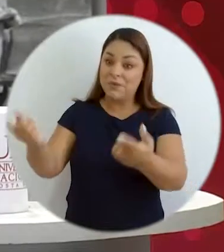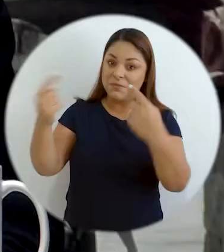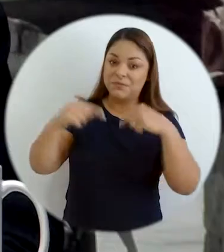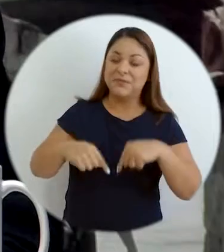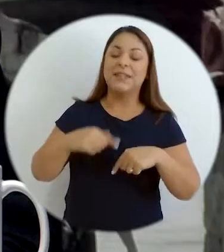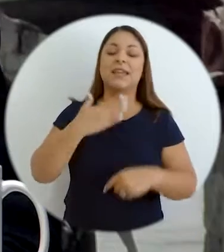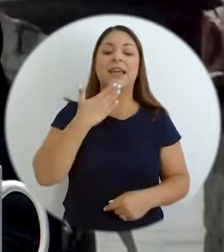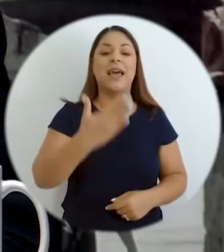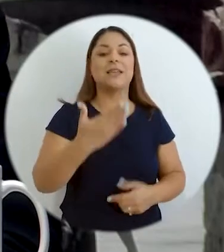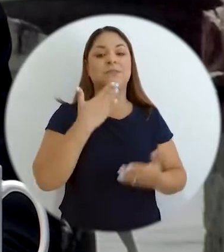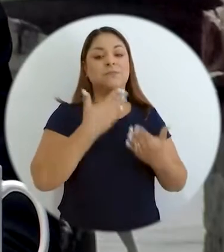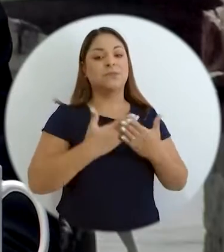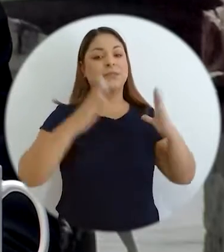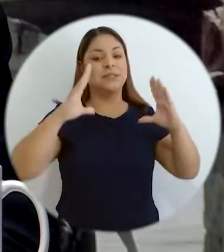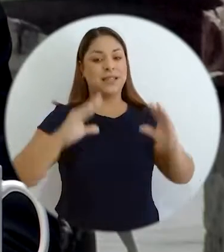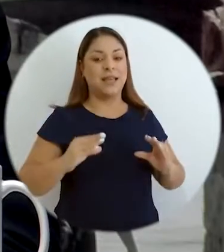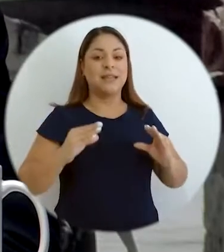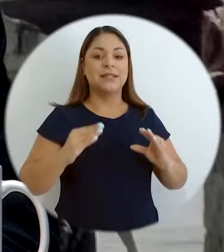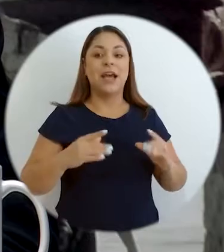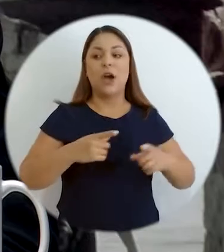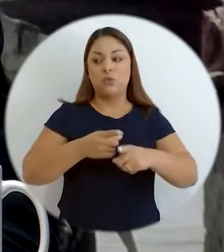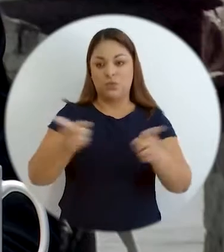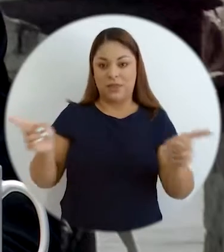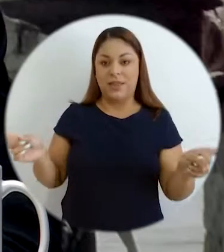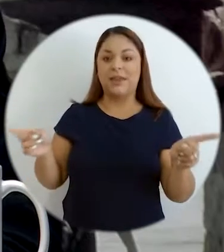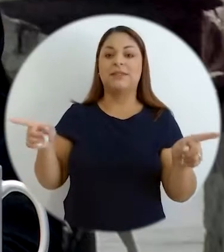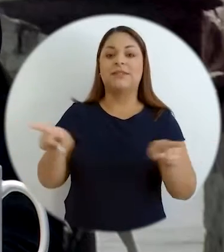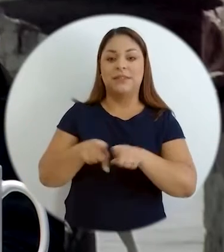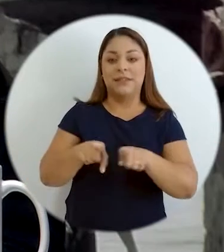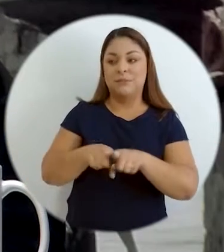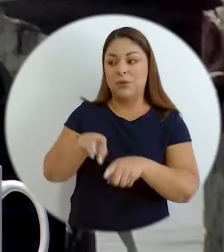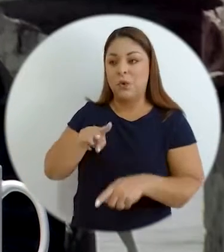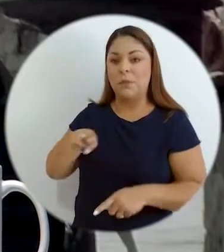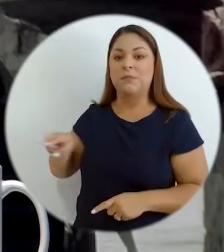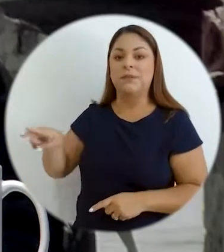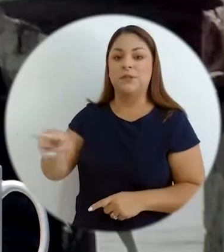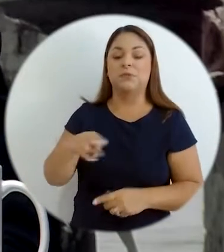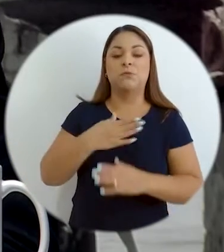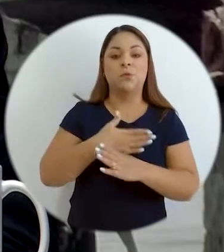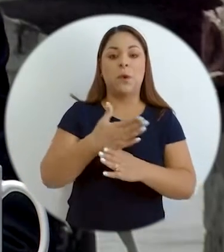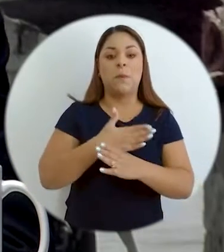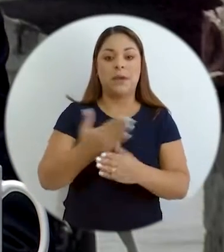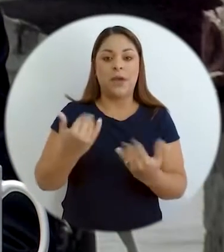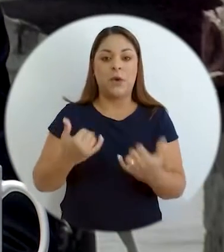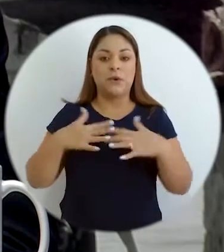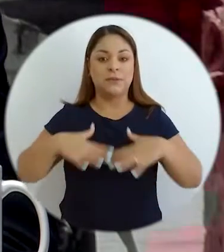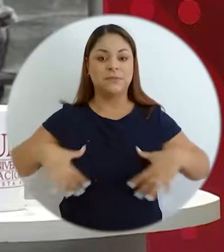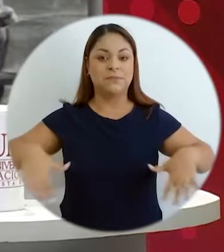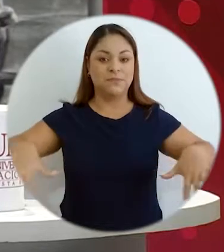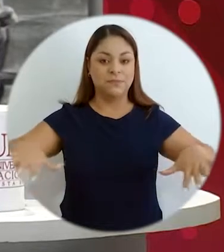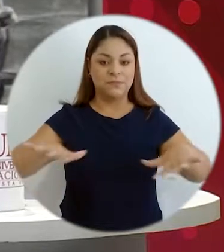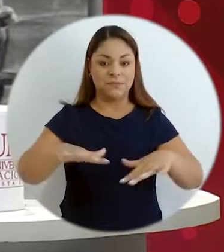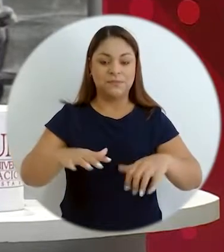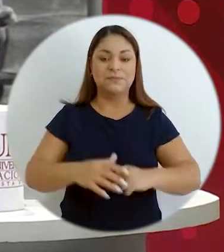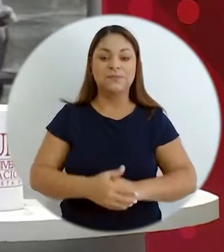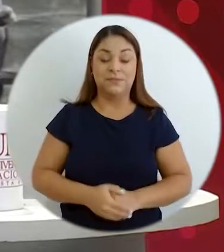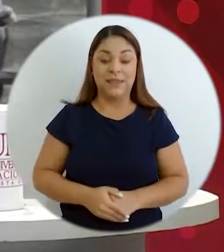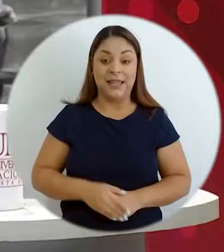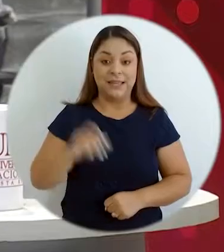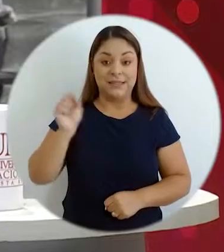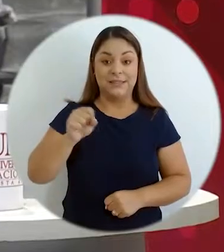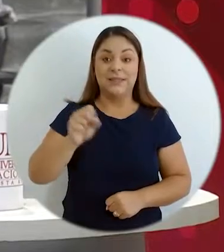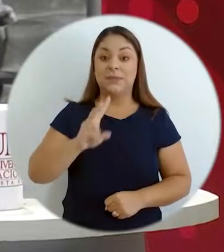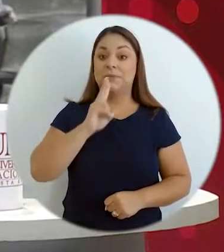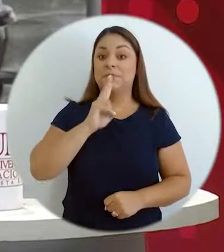nosotros. Muy buenas tardes y gracias a usted y a mis colegas por estar compartiendo este espacio. Claro que sí, un espacio